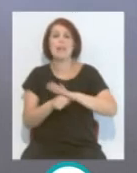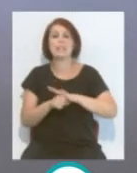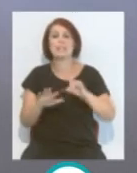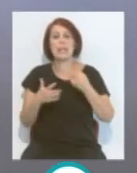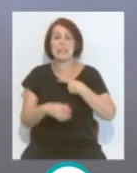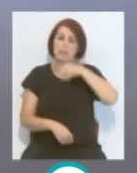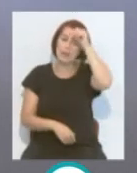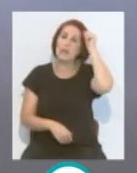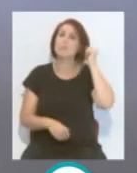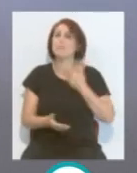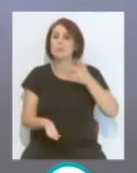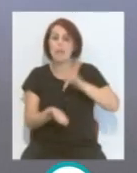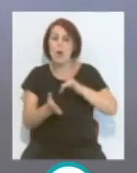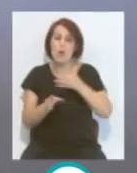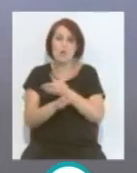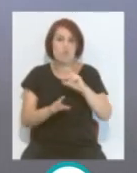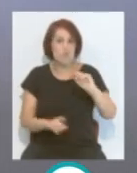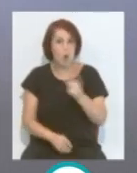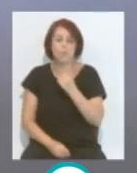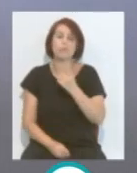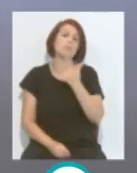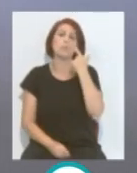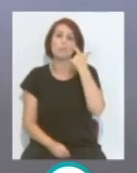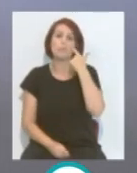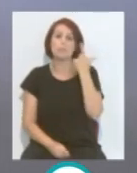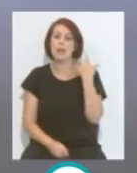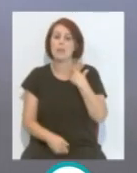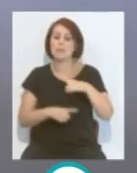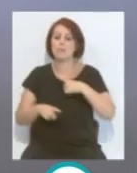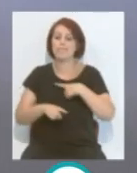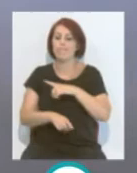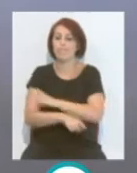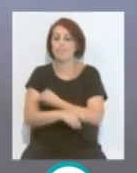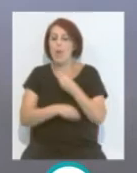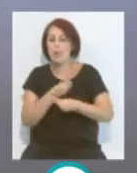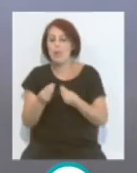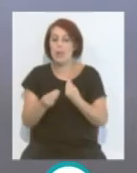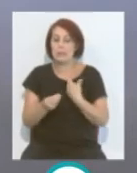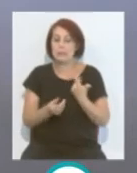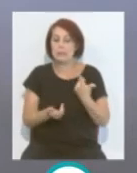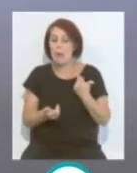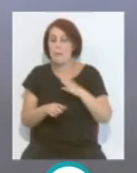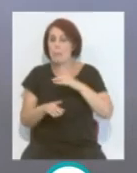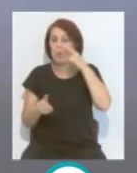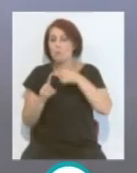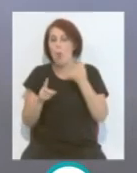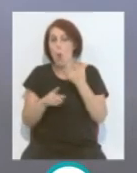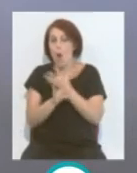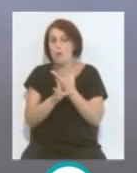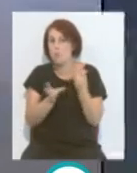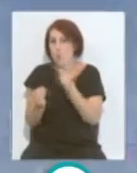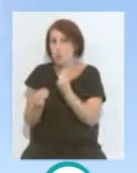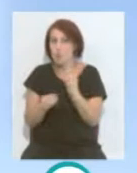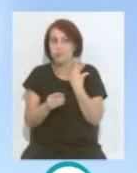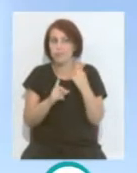se Cervera ha citado a todos sus jugadores. Vamos a ver de qué manera la dirección deportiva va encontrando acomodo a muchos jugadores que en principio